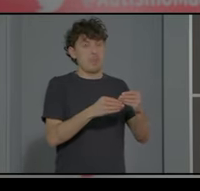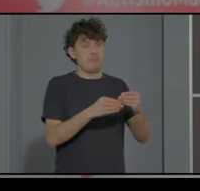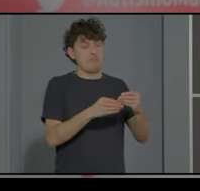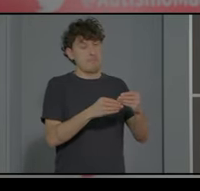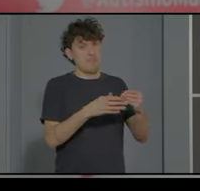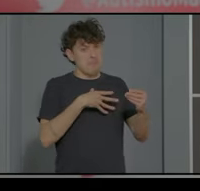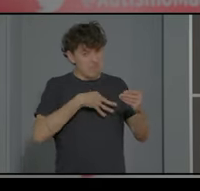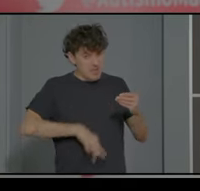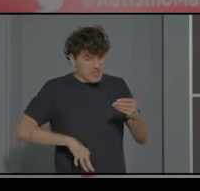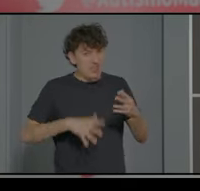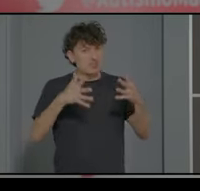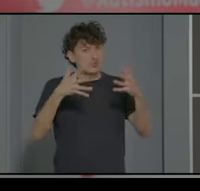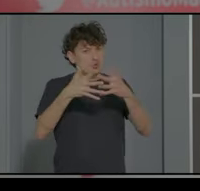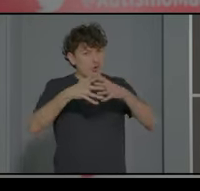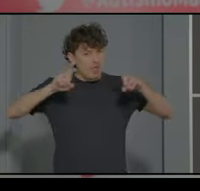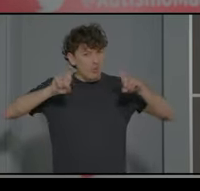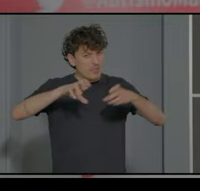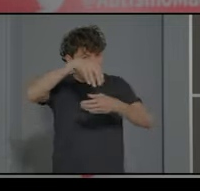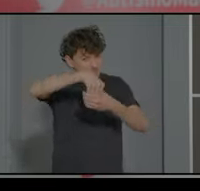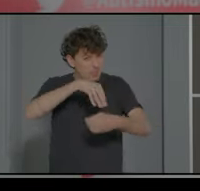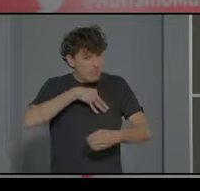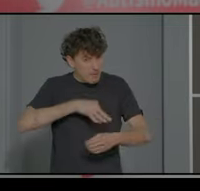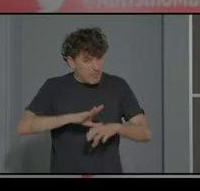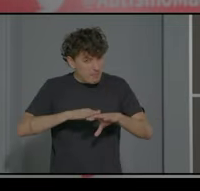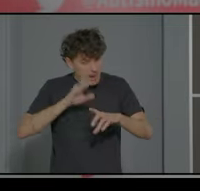estructura educativa a personas con TEA? sí